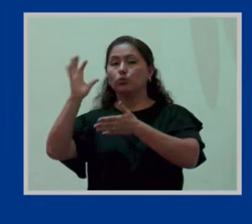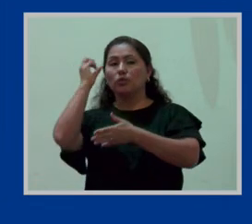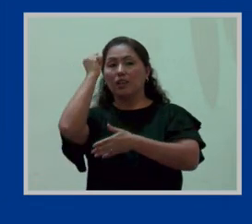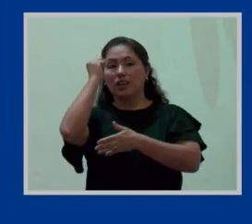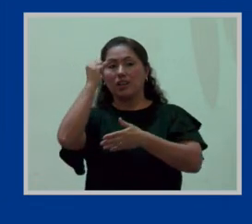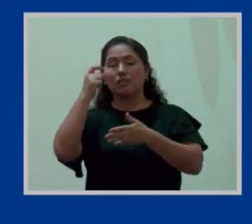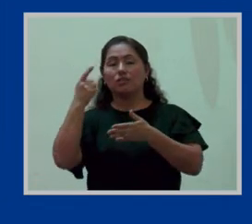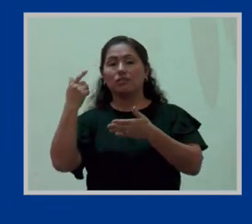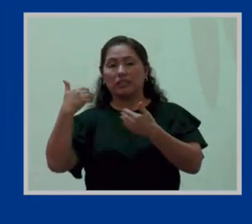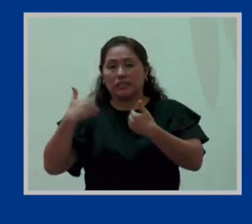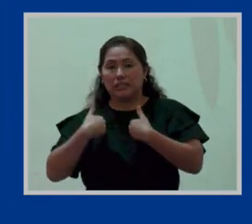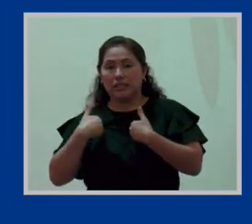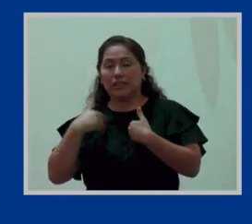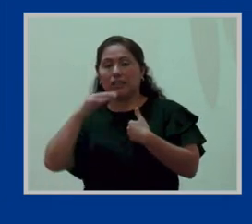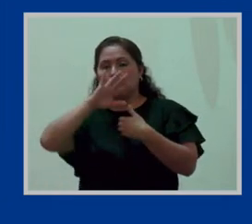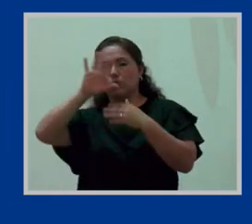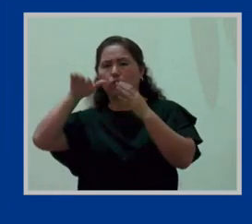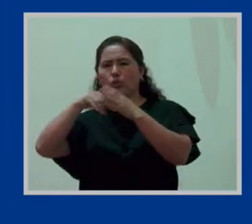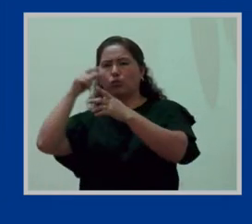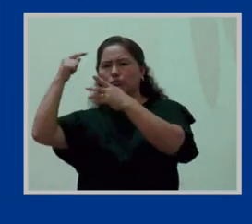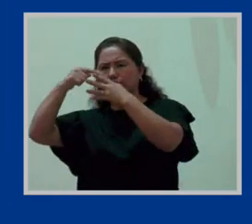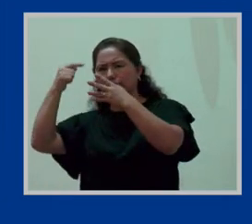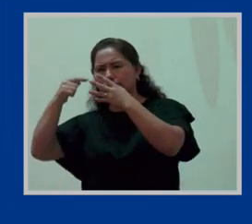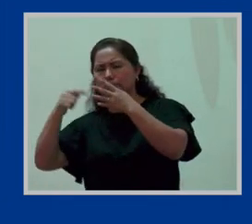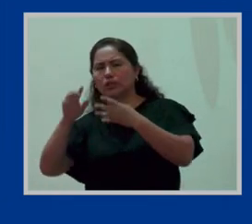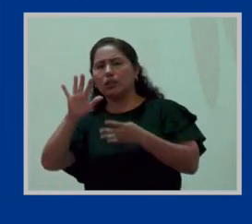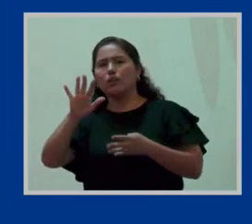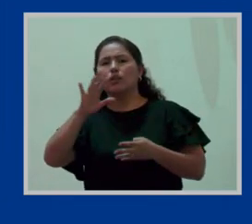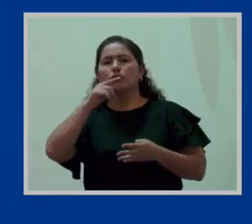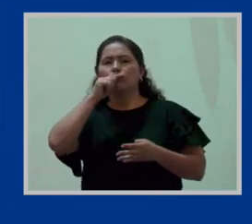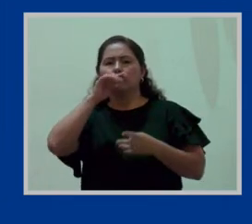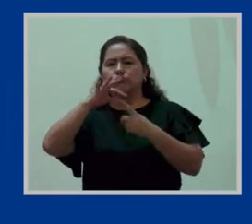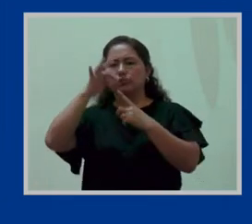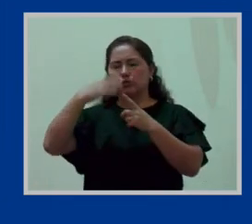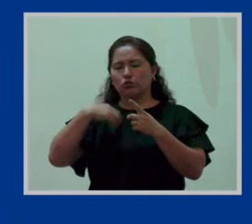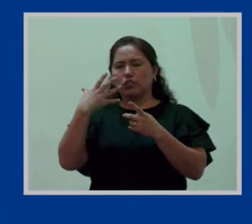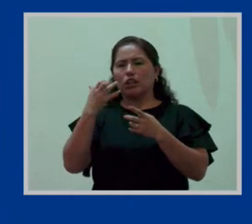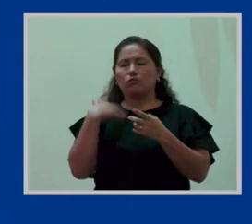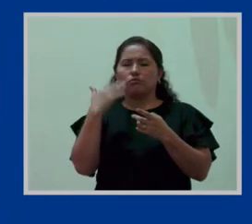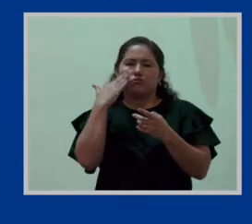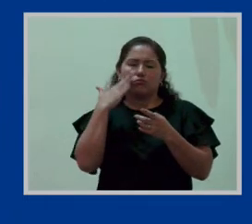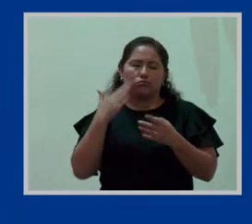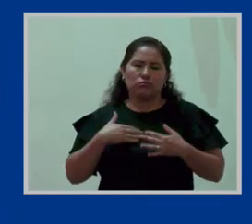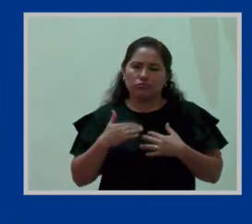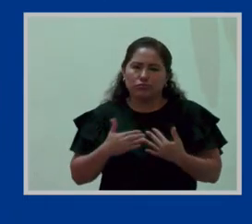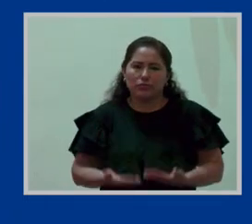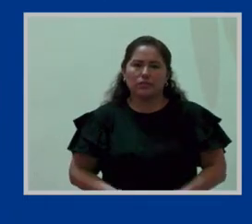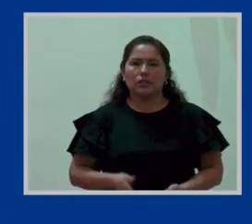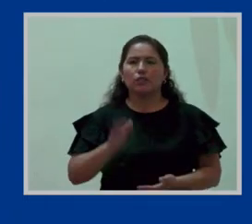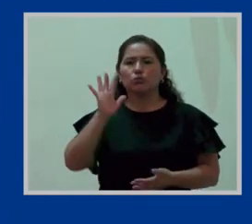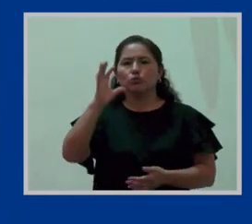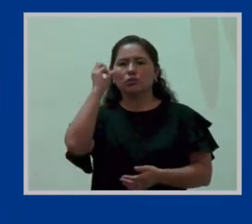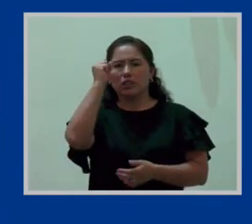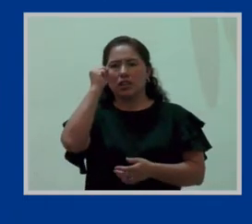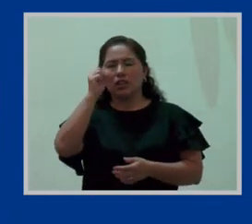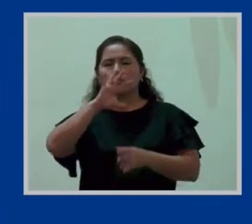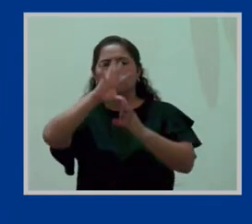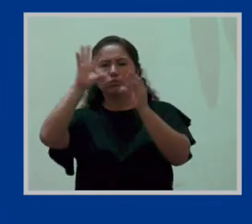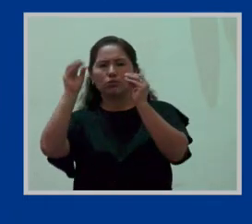corresponde en la medida de todas aquellas mujeres que eligen libremente su maternidad, está el derecho a